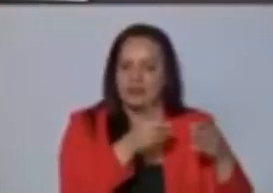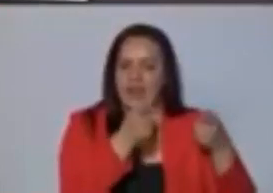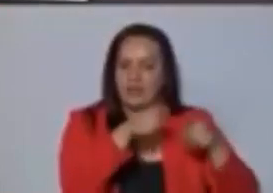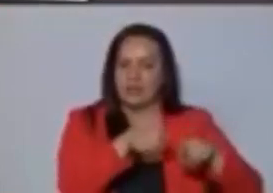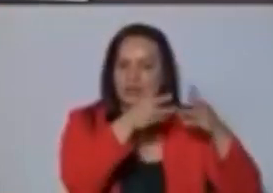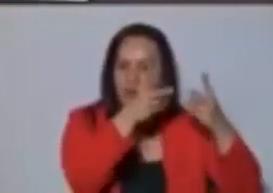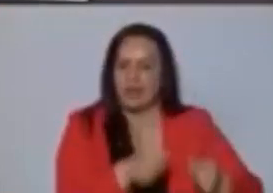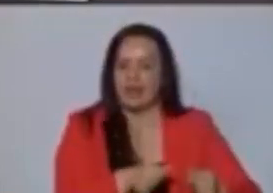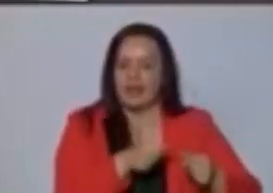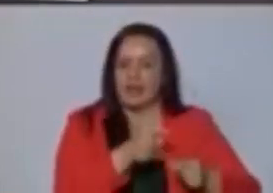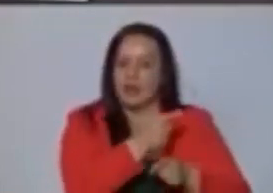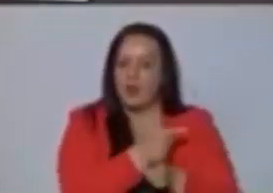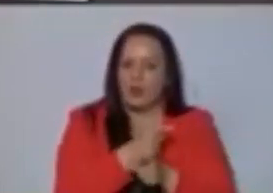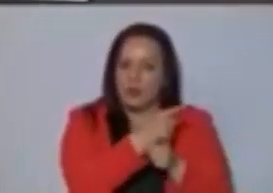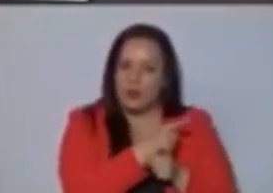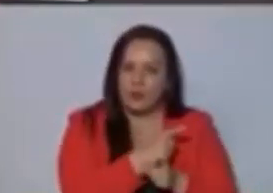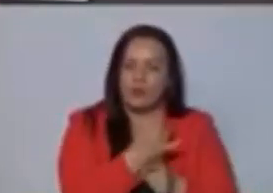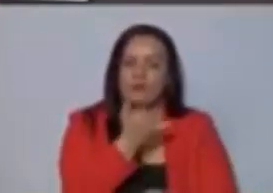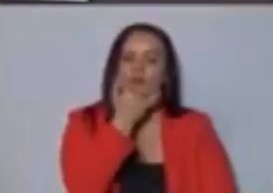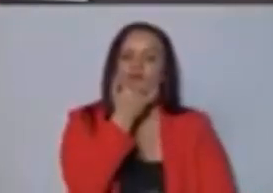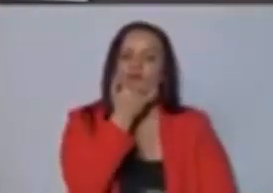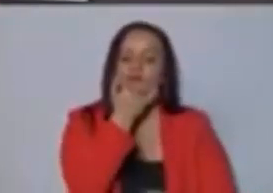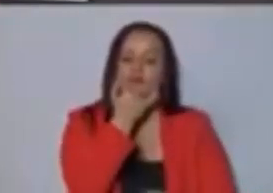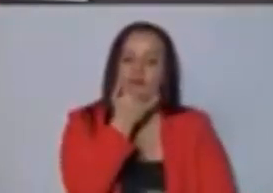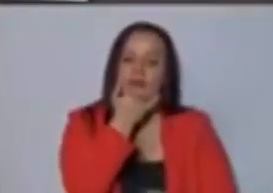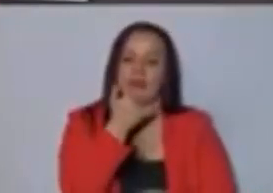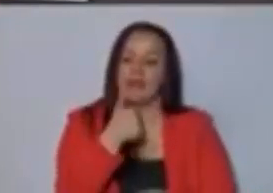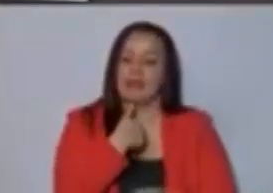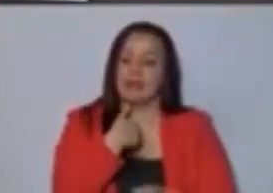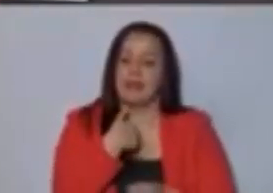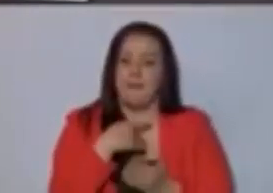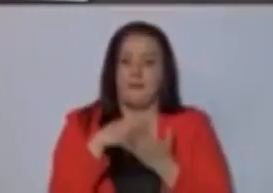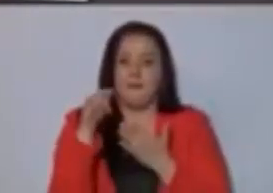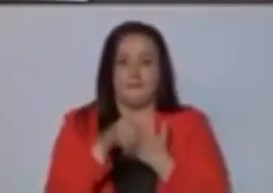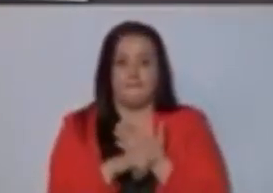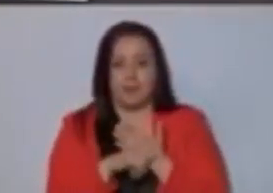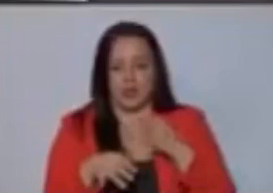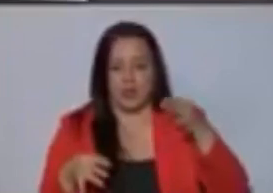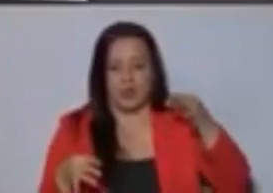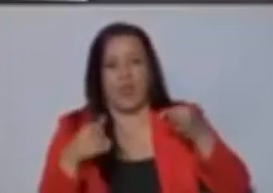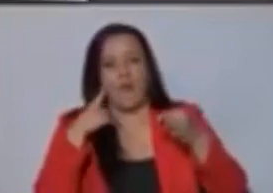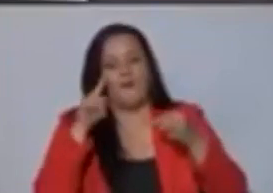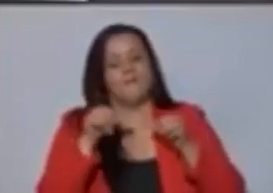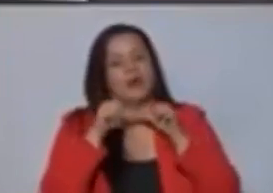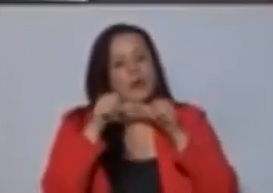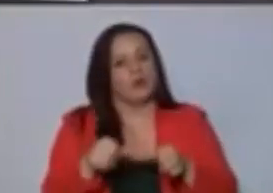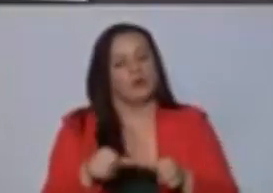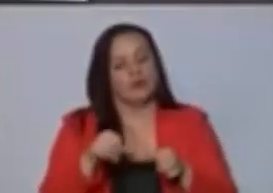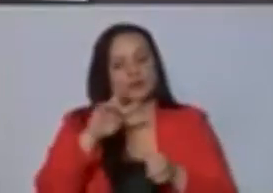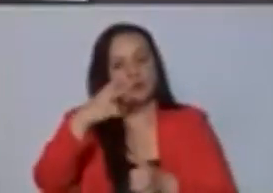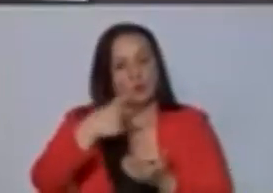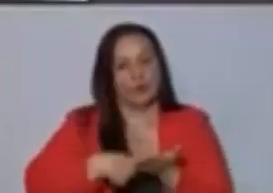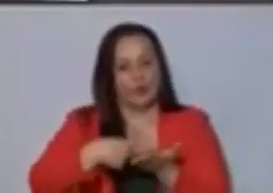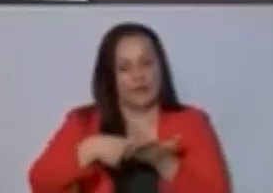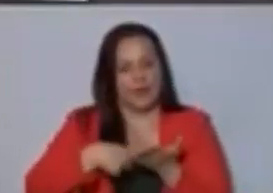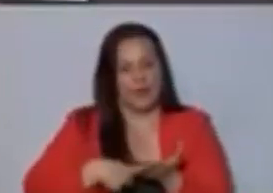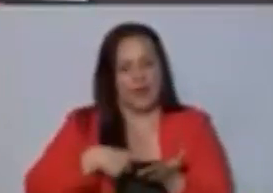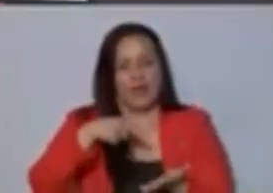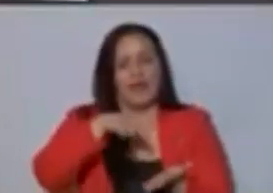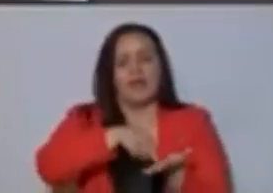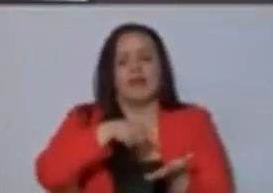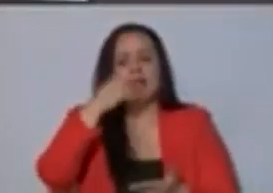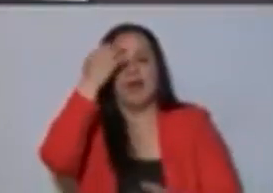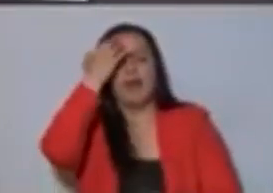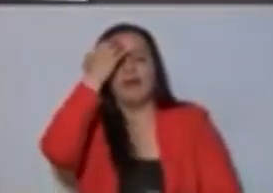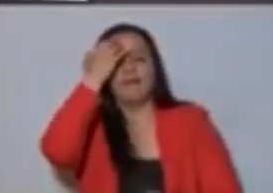error material que tenía este proyecto para que siguiera el segundo debate. La preocupación